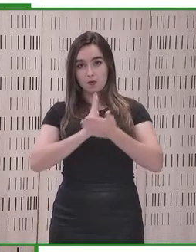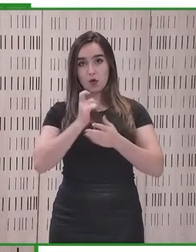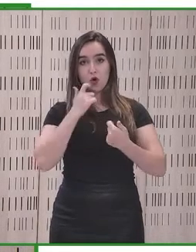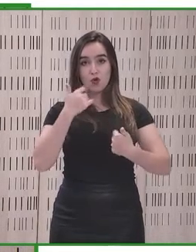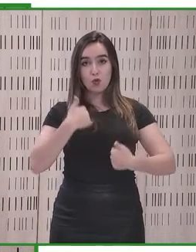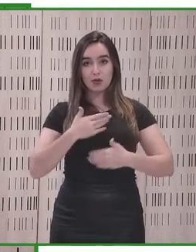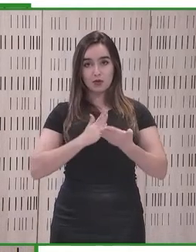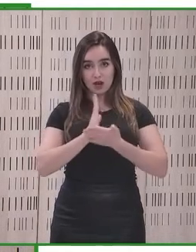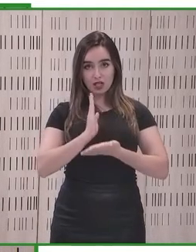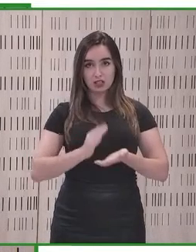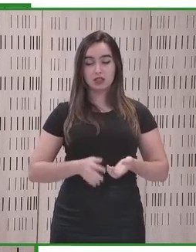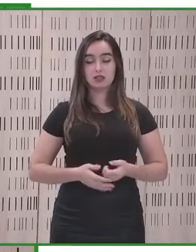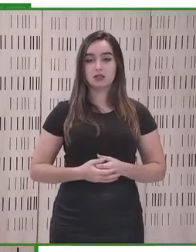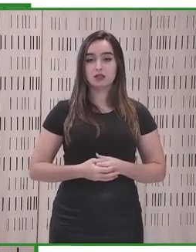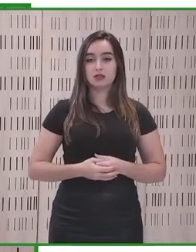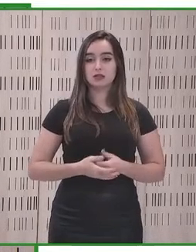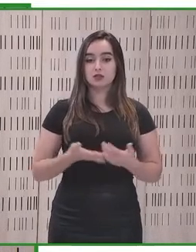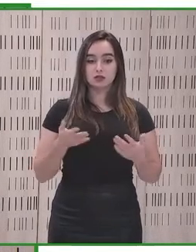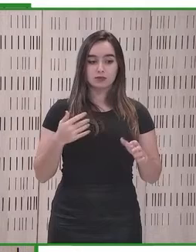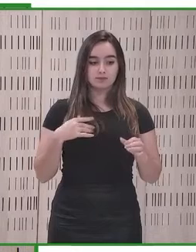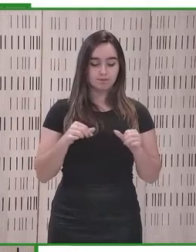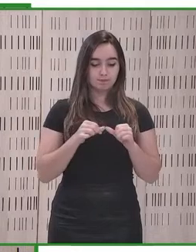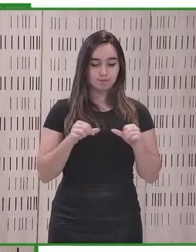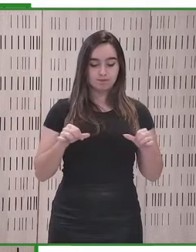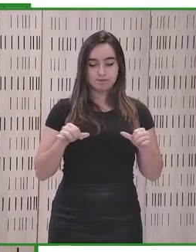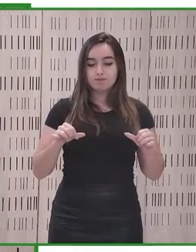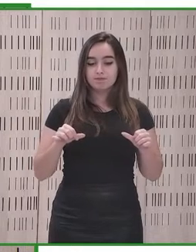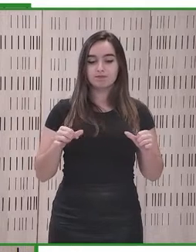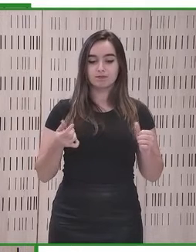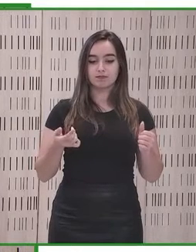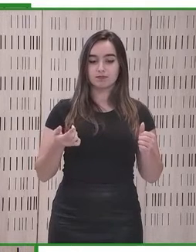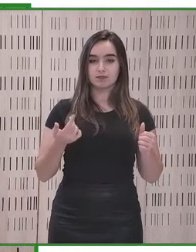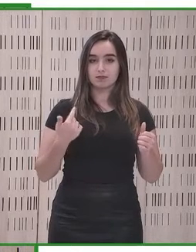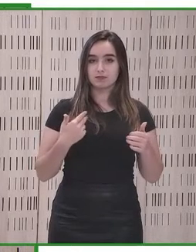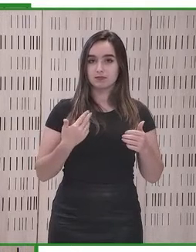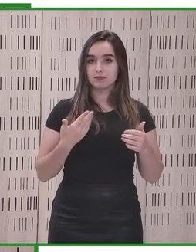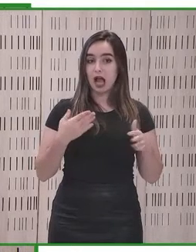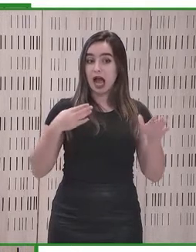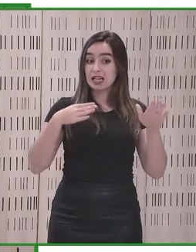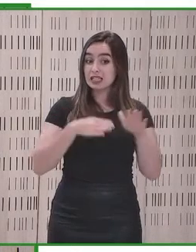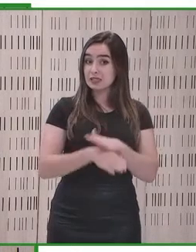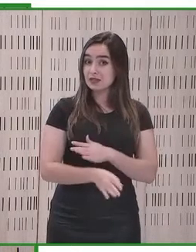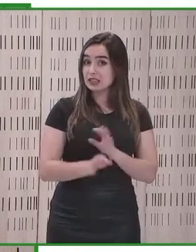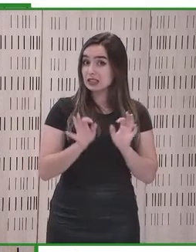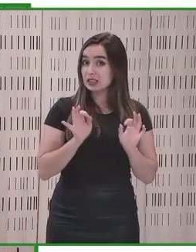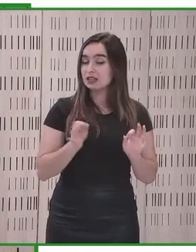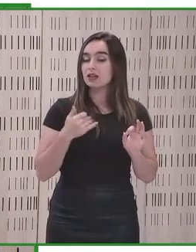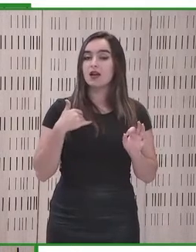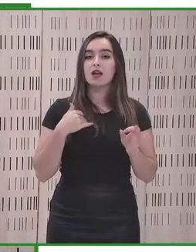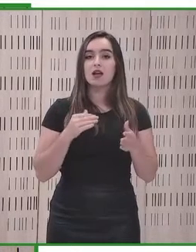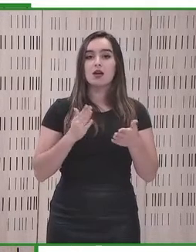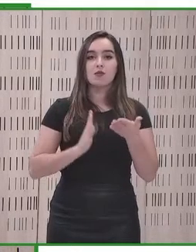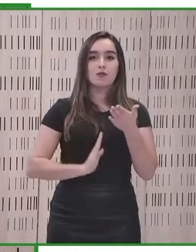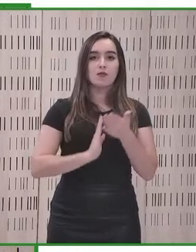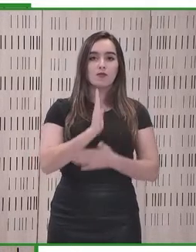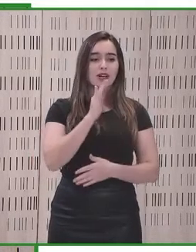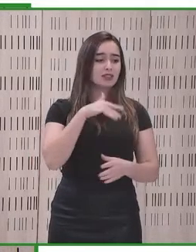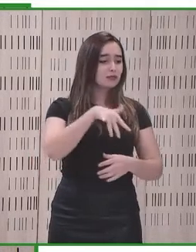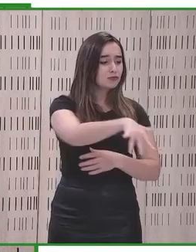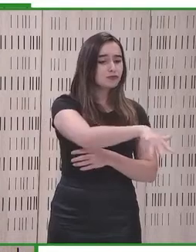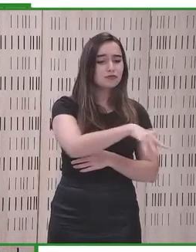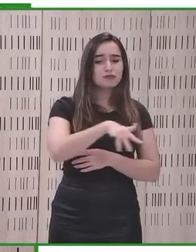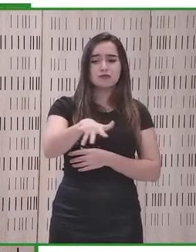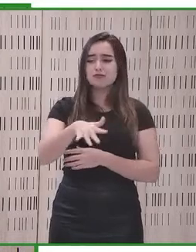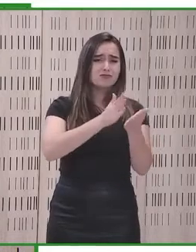supone partir del principio de que se trata de un derecho de accesibilidad multidimensional, que va más